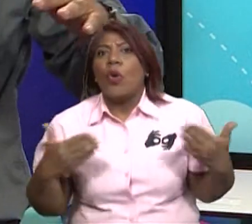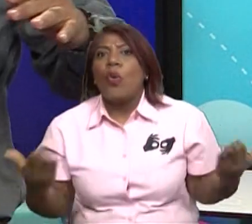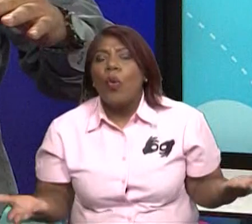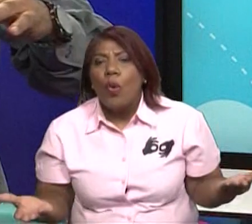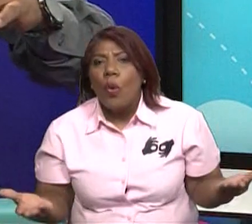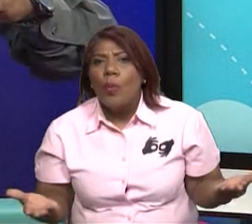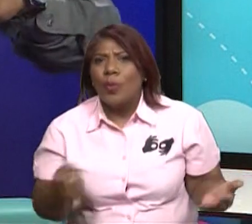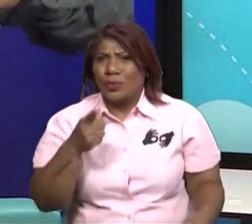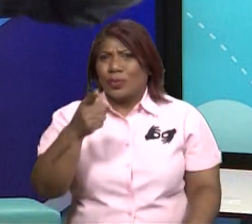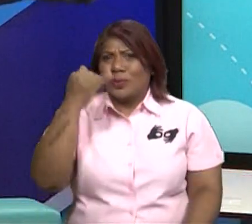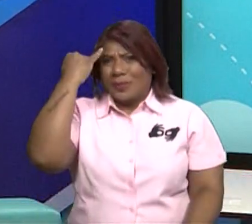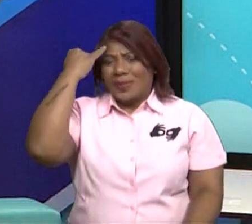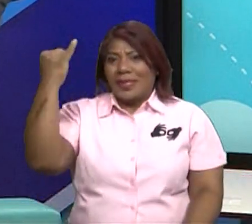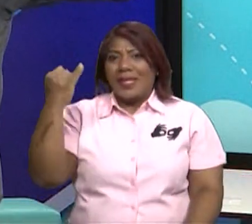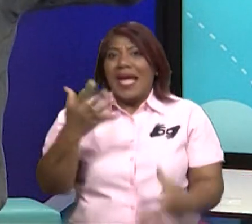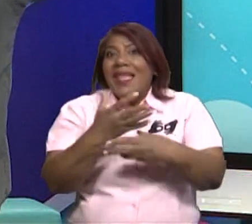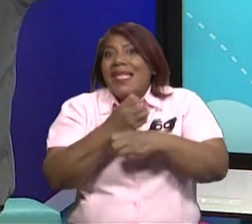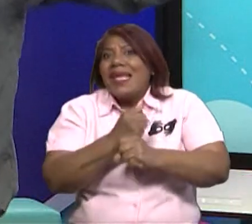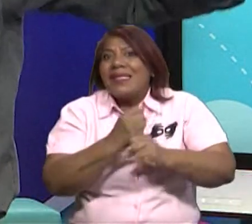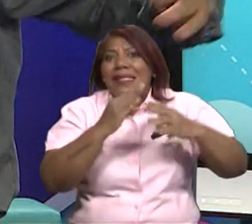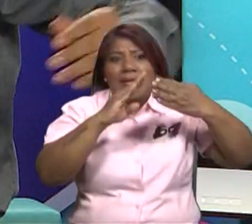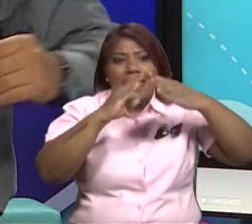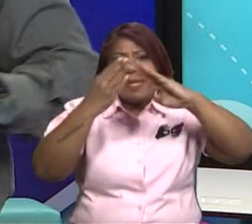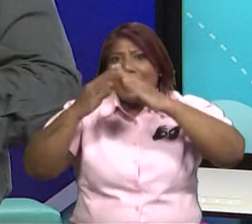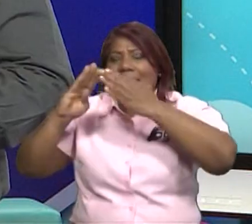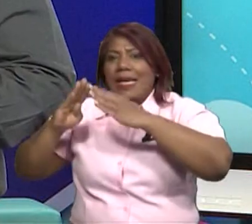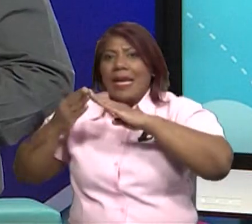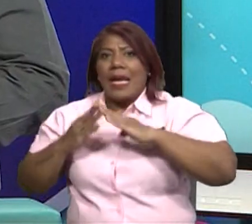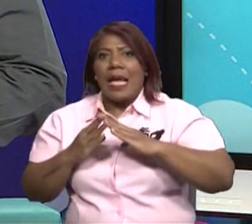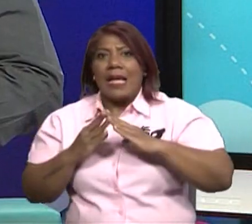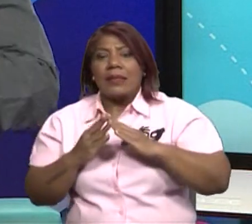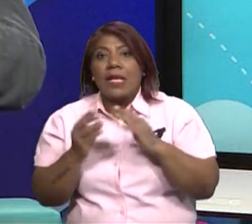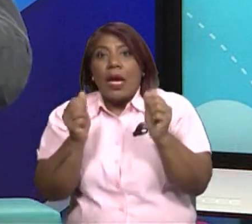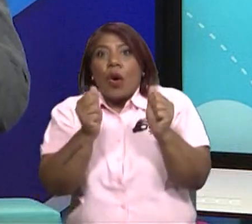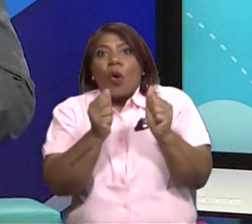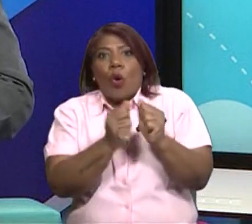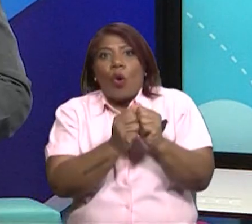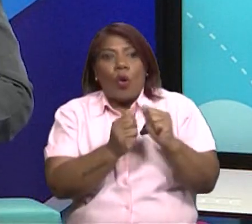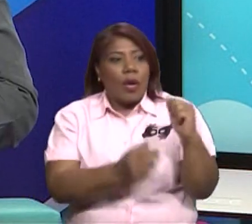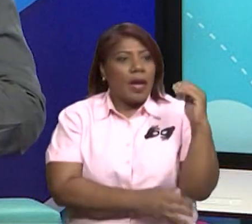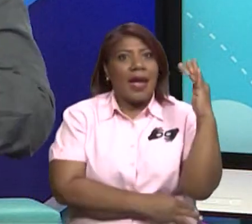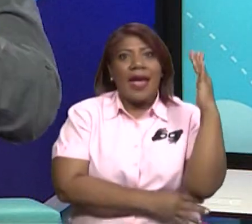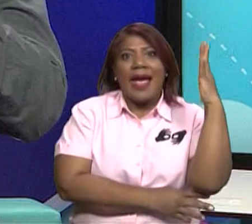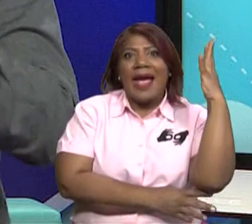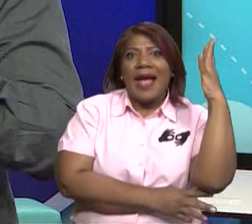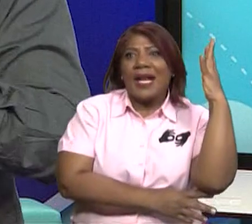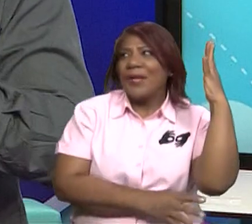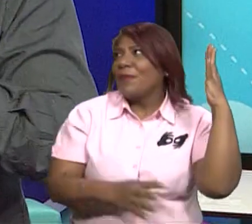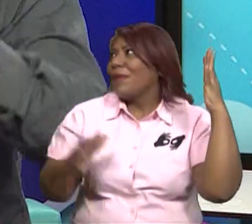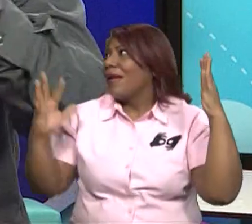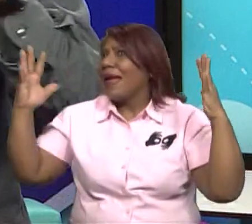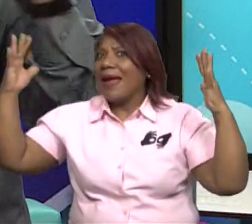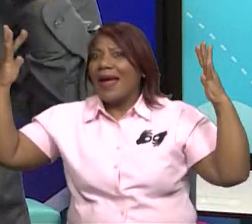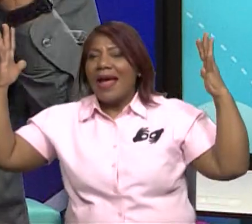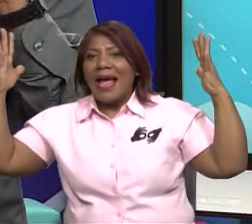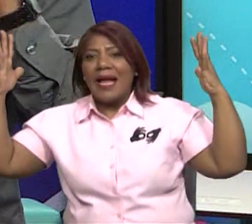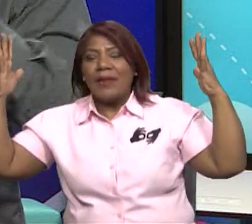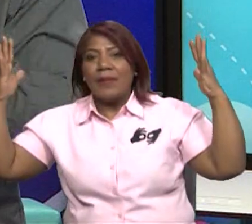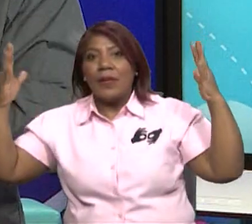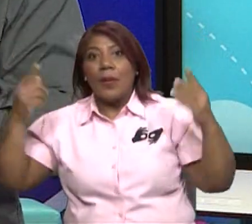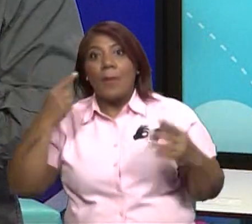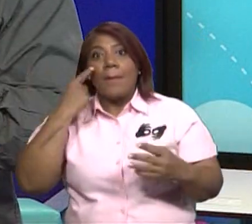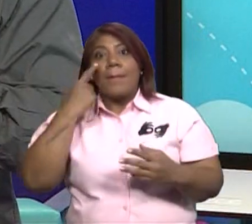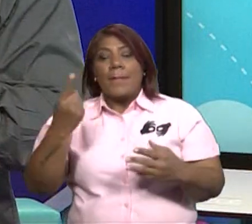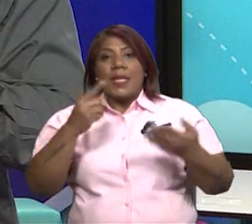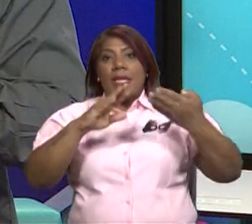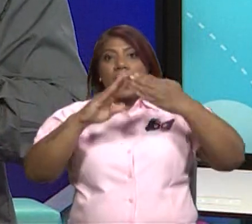barriada, dejando árboles que están grandes. Se dan cuenta que en ese, miren para que ustedes vean las barriadas que